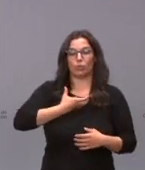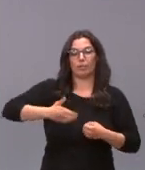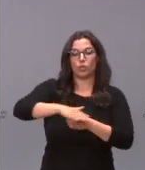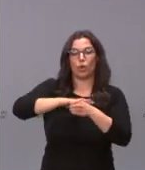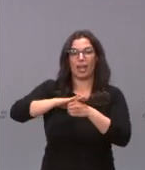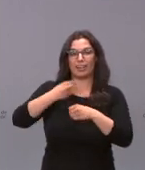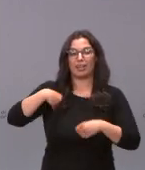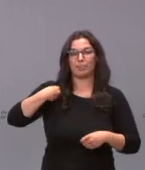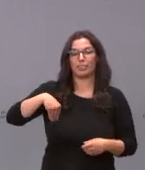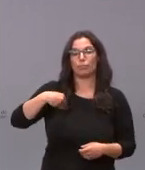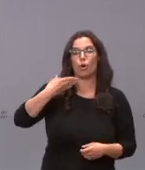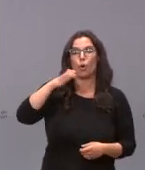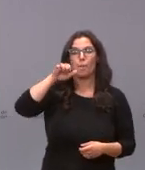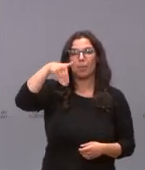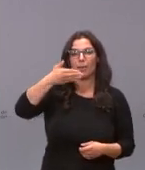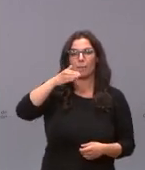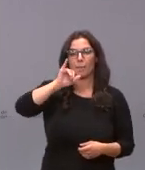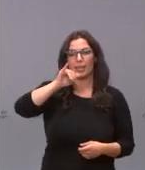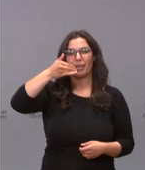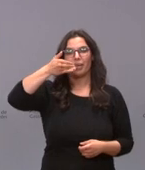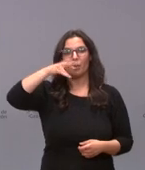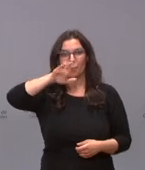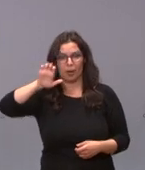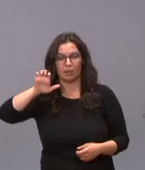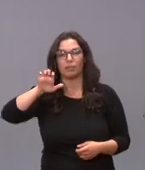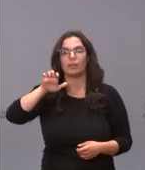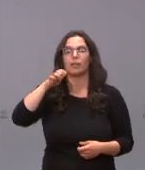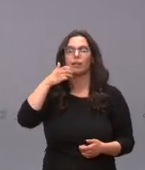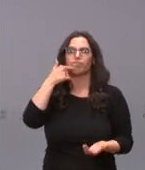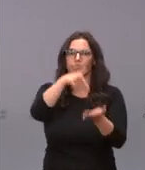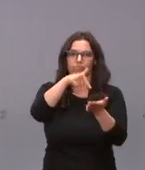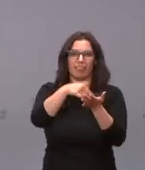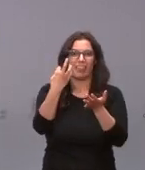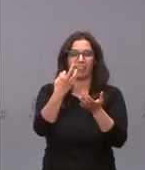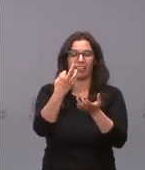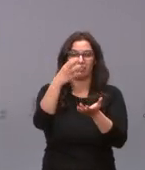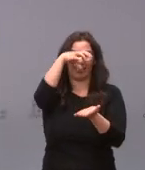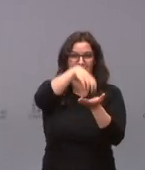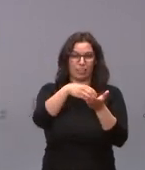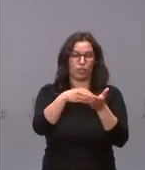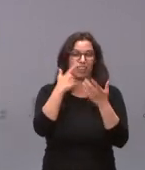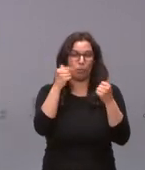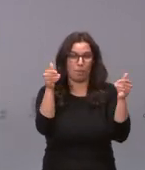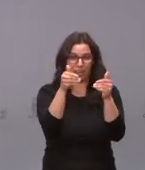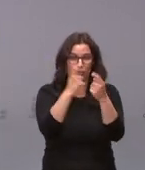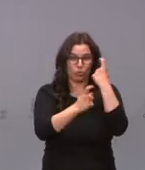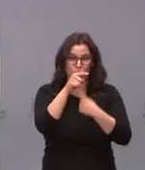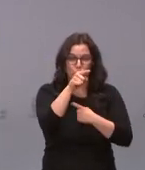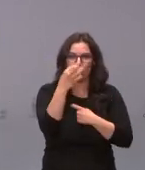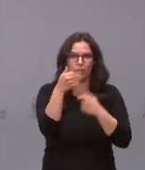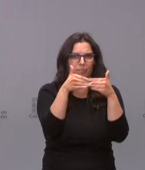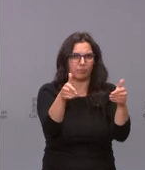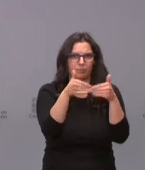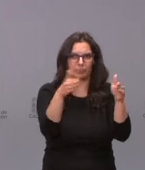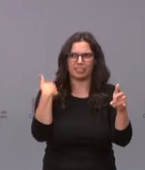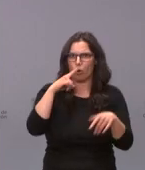Benvibre reclamaban a la junta que reabra los consultorios locales que llevan más de un año cerrados